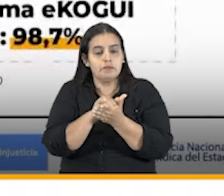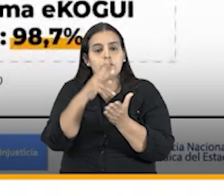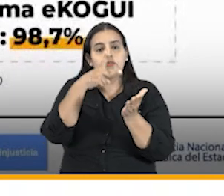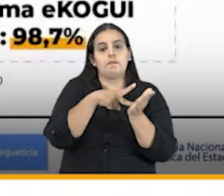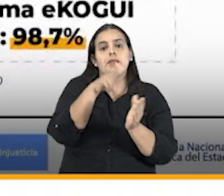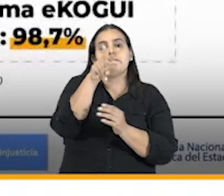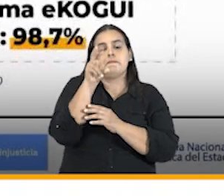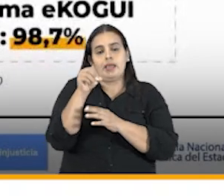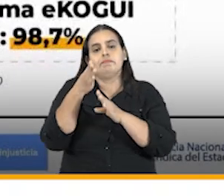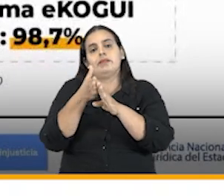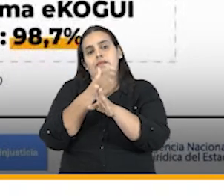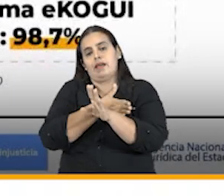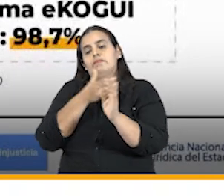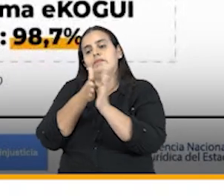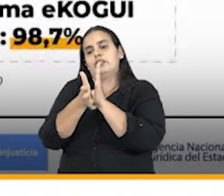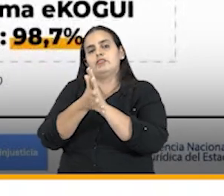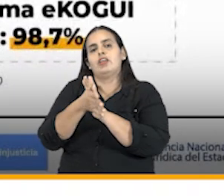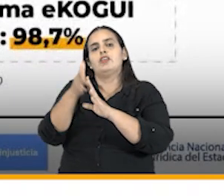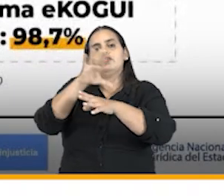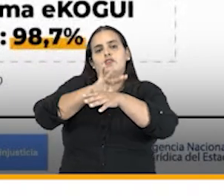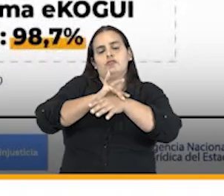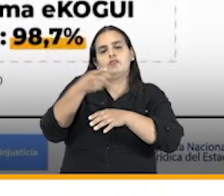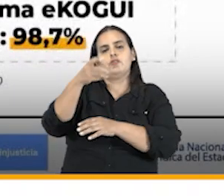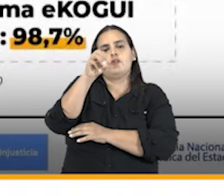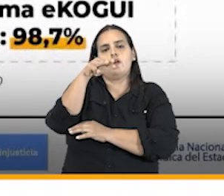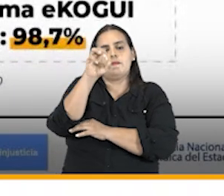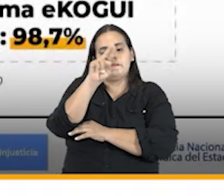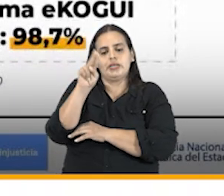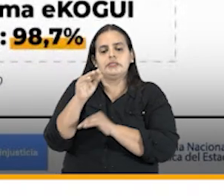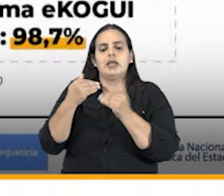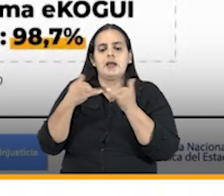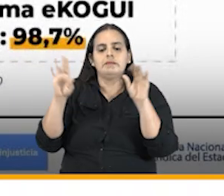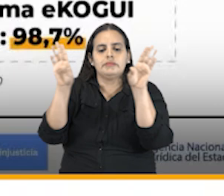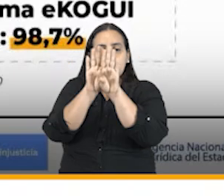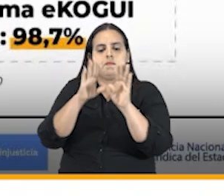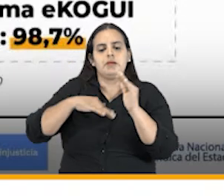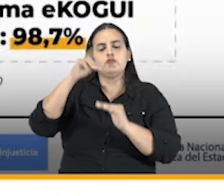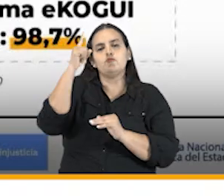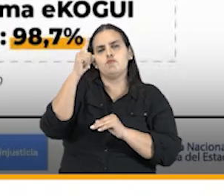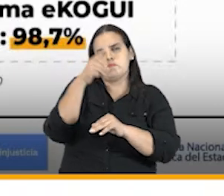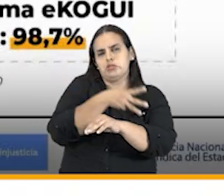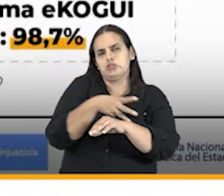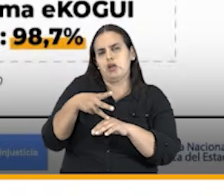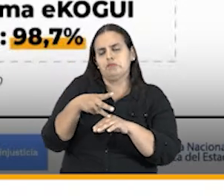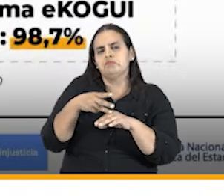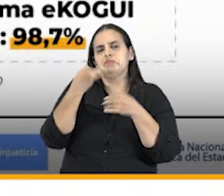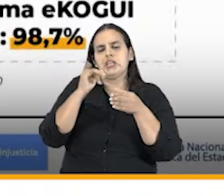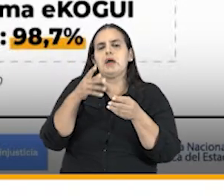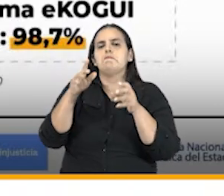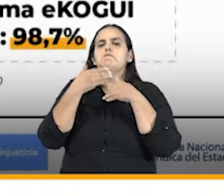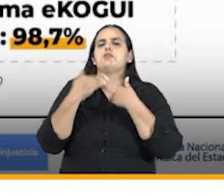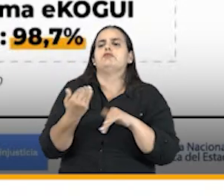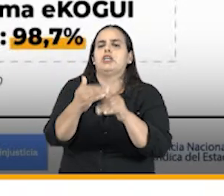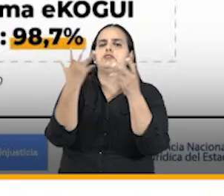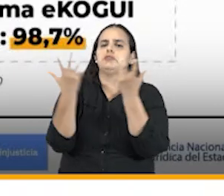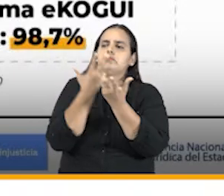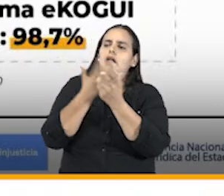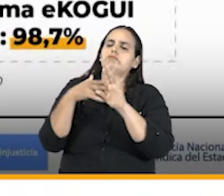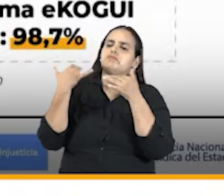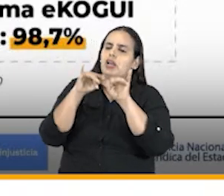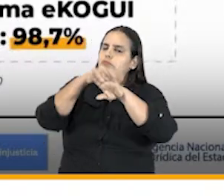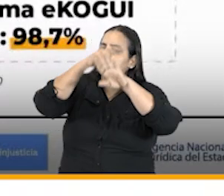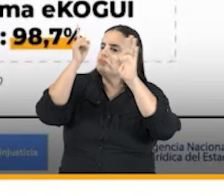2020 como ya lo mencionó el doctor Gómez cerramos con más de un millón 60 mil procesos registrados en el sistema